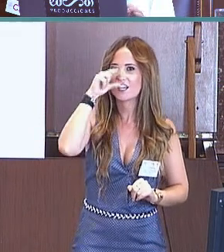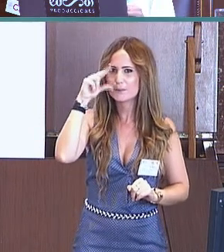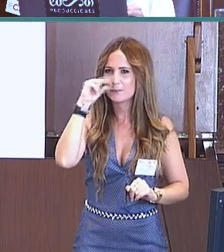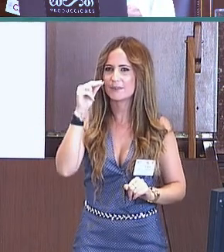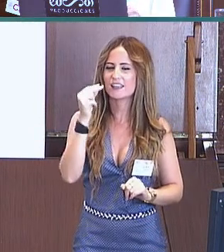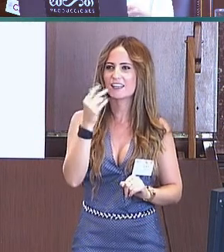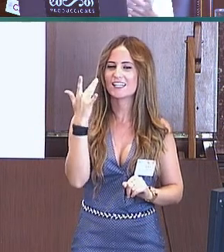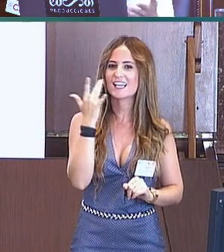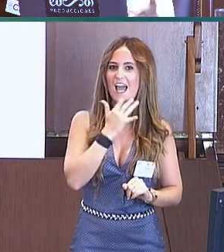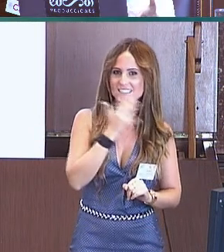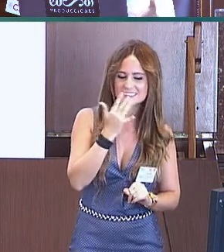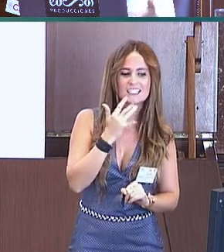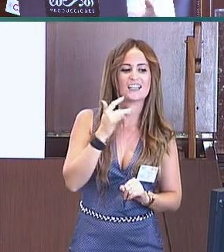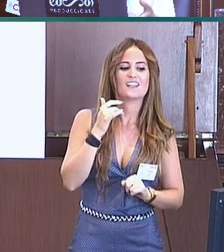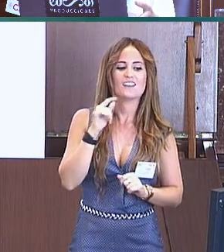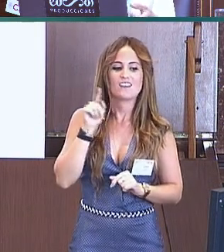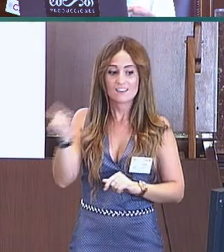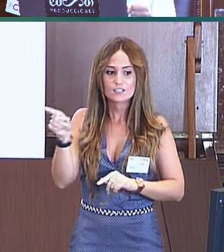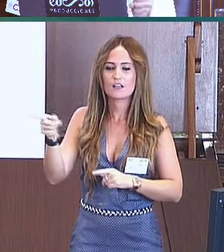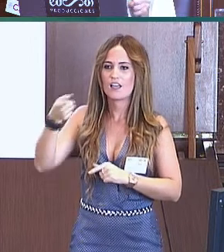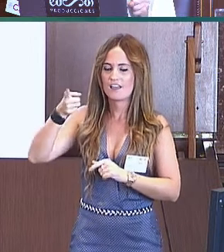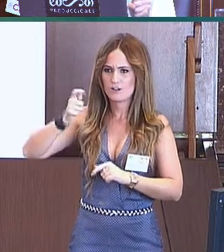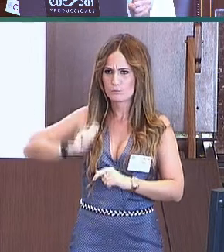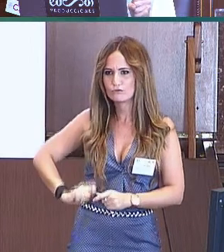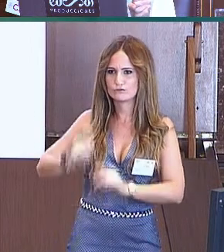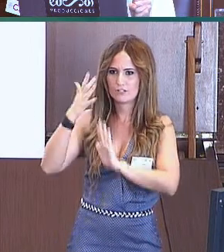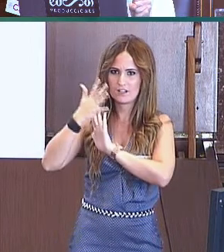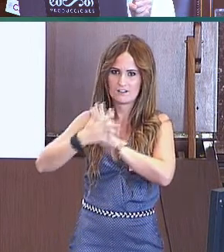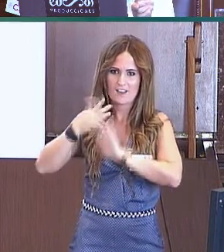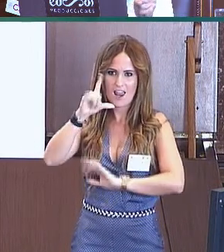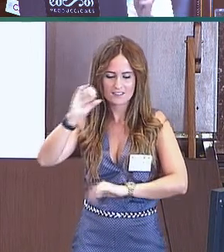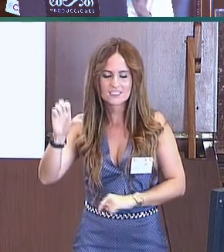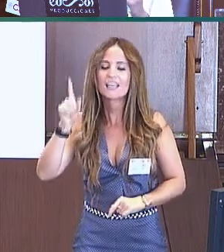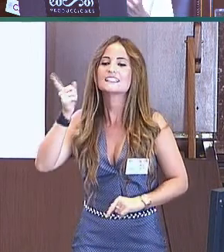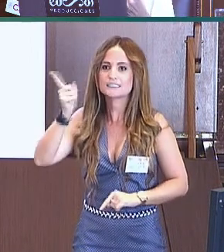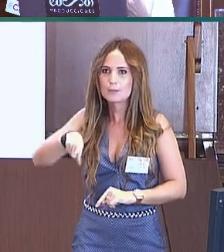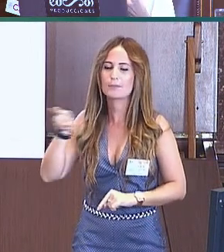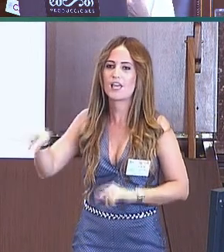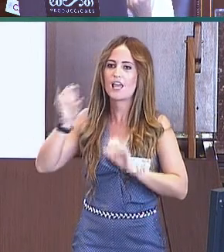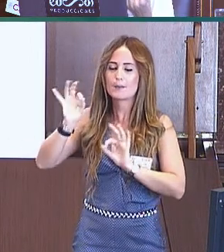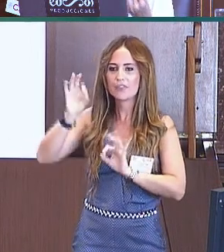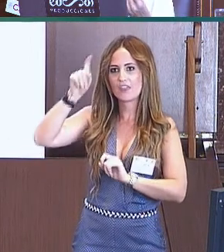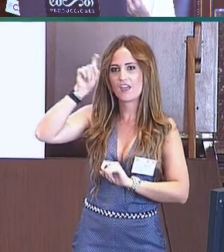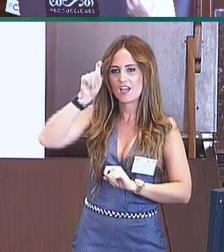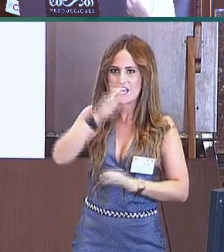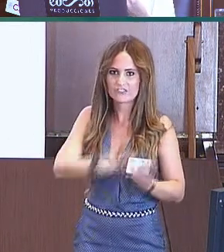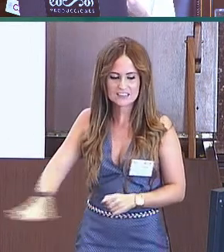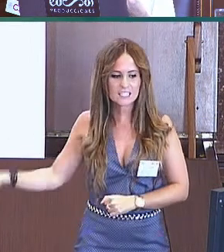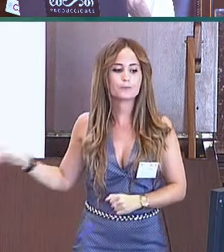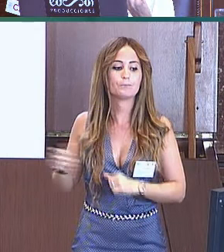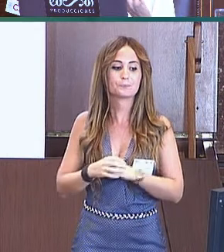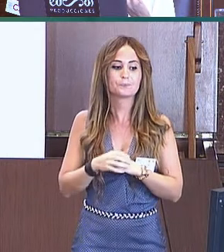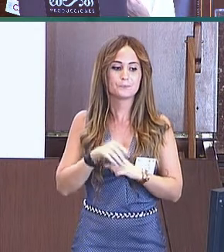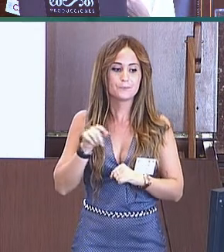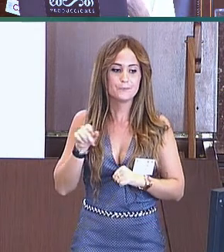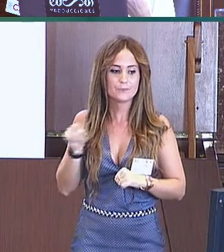signos españolas y con experiencia en educación infantil, que espero no olvidarme de los nombres, pero son Ana Victoria Álvarez, Arantxa